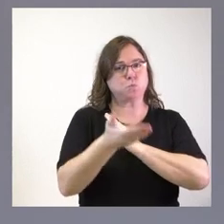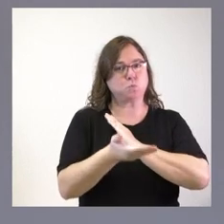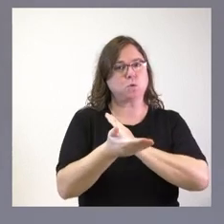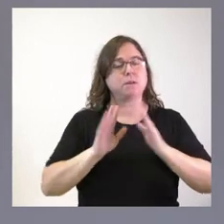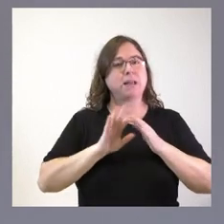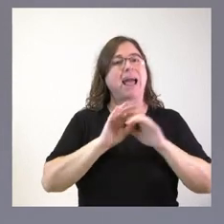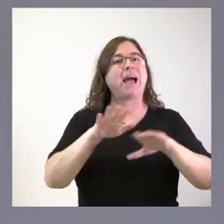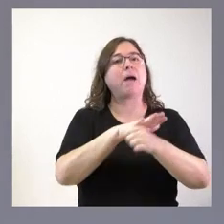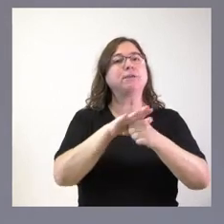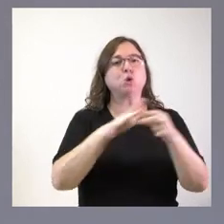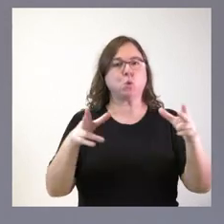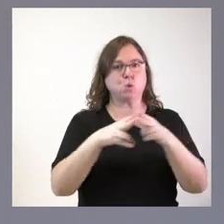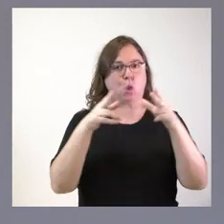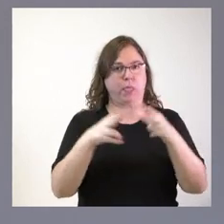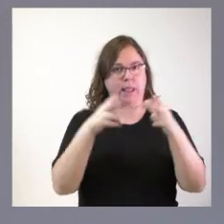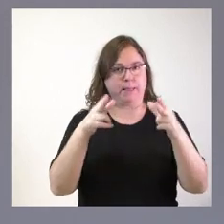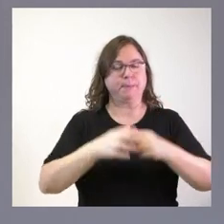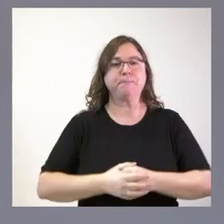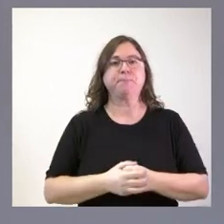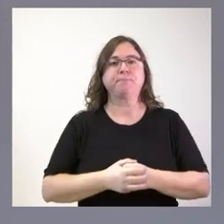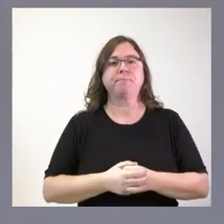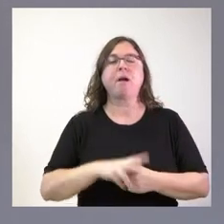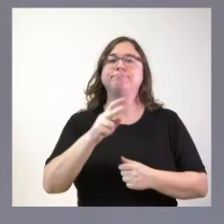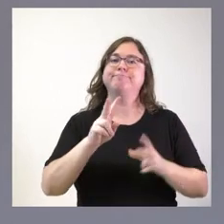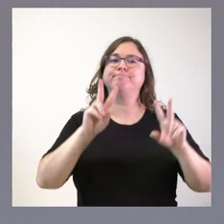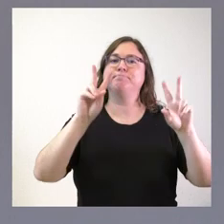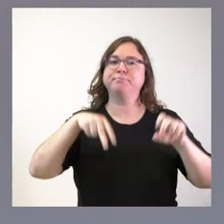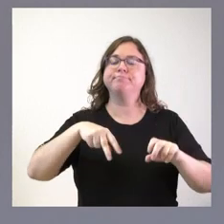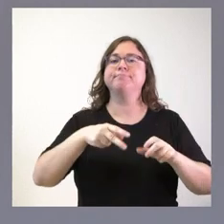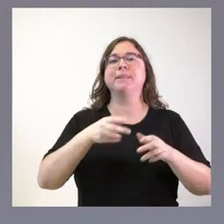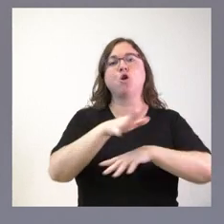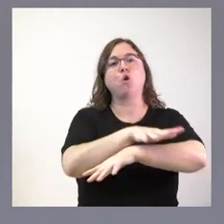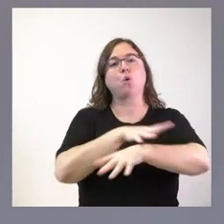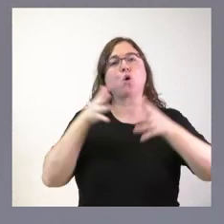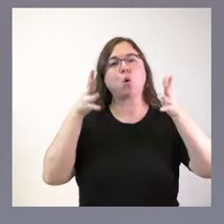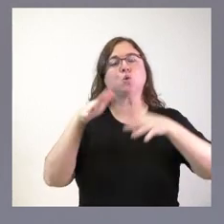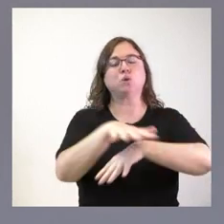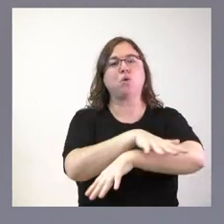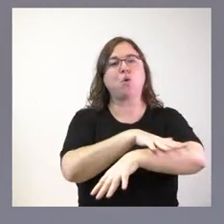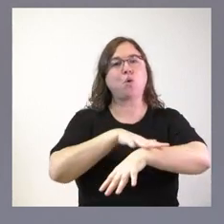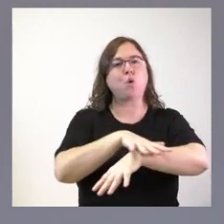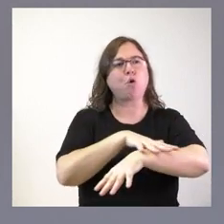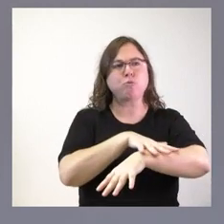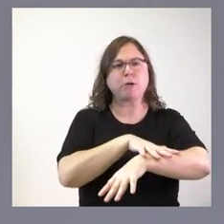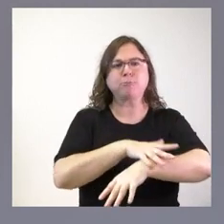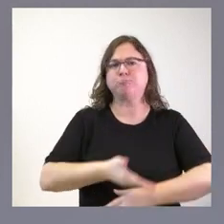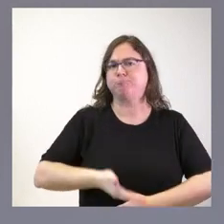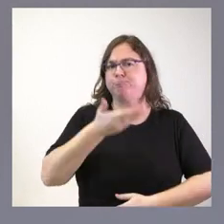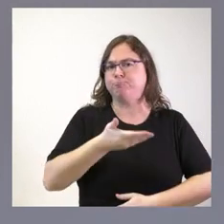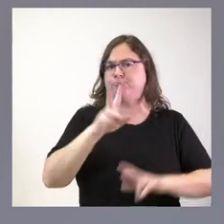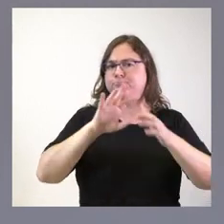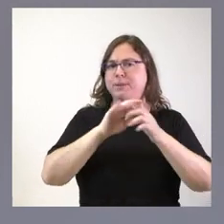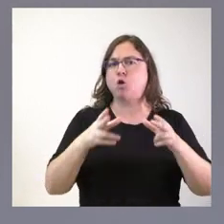social y, por tanto, es un Consejo de Gobierno de un contenido social relevante, tanto